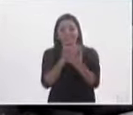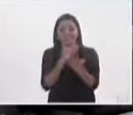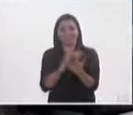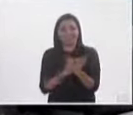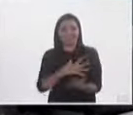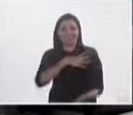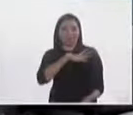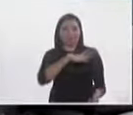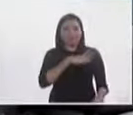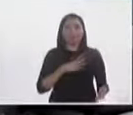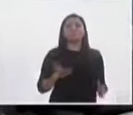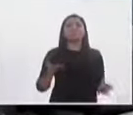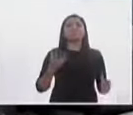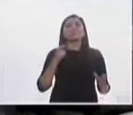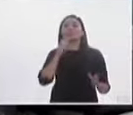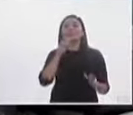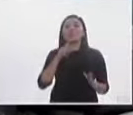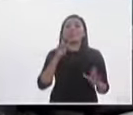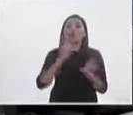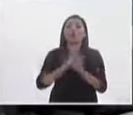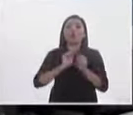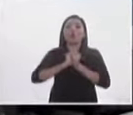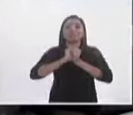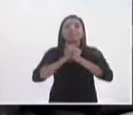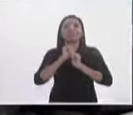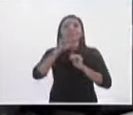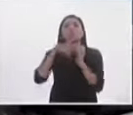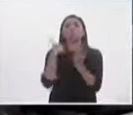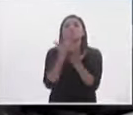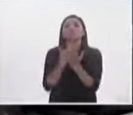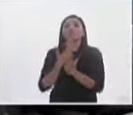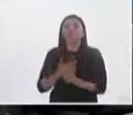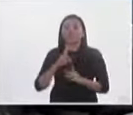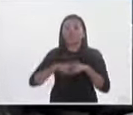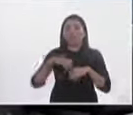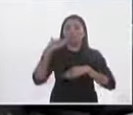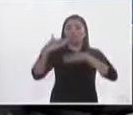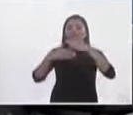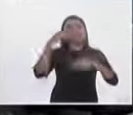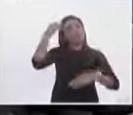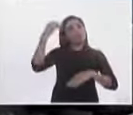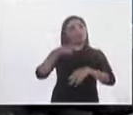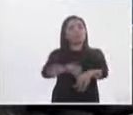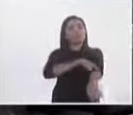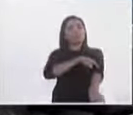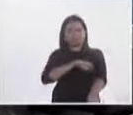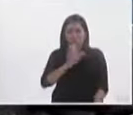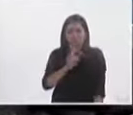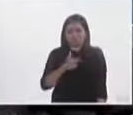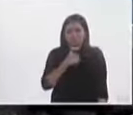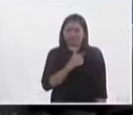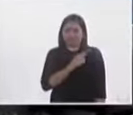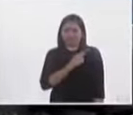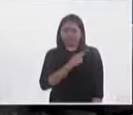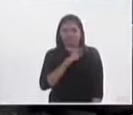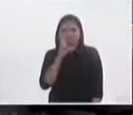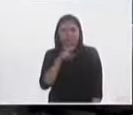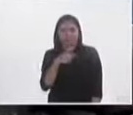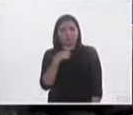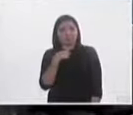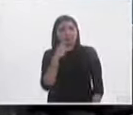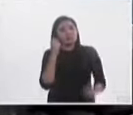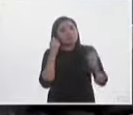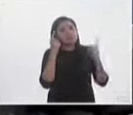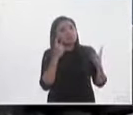se vuelven en propuestas en el transcurso de las campañas electorales a mí en lo personal me asombró la